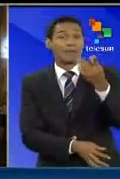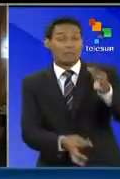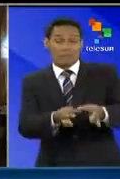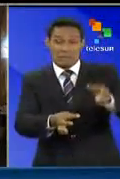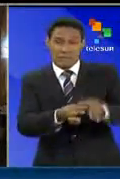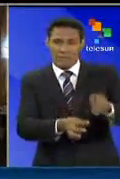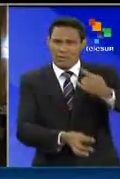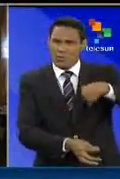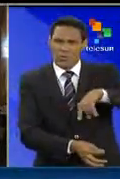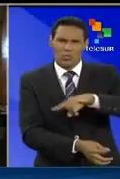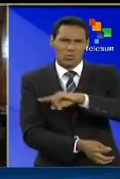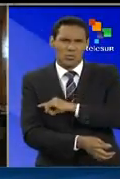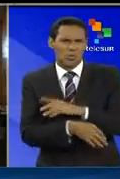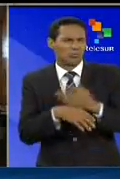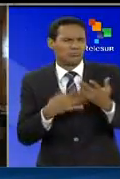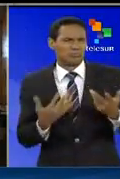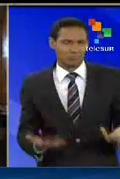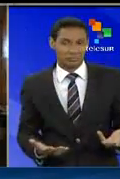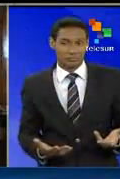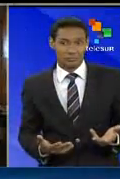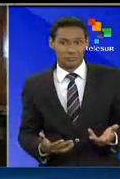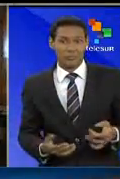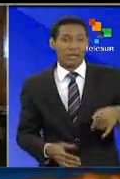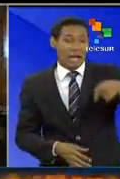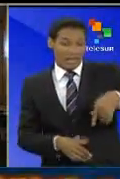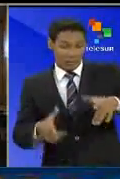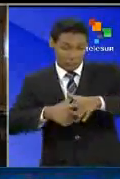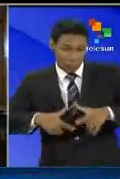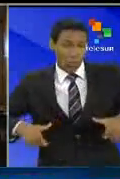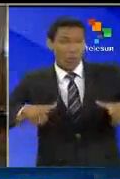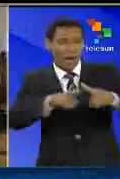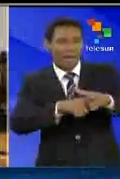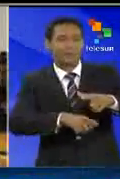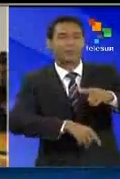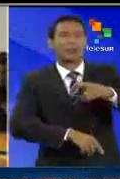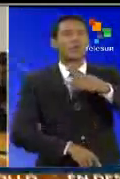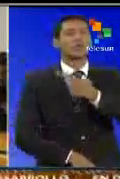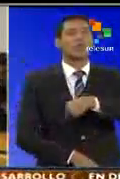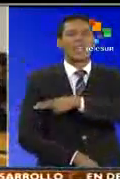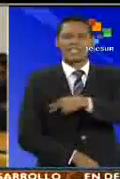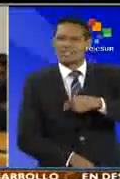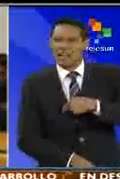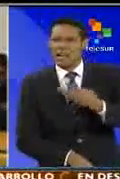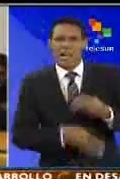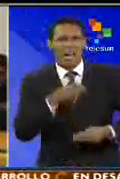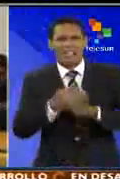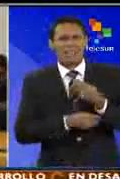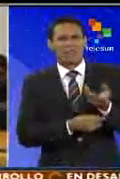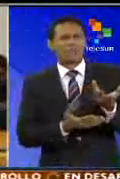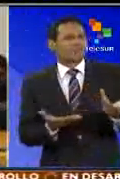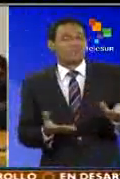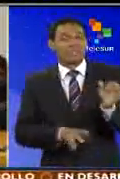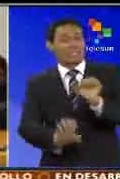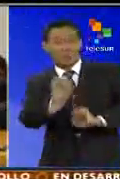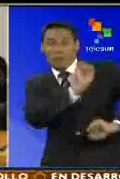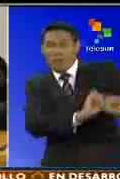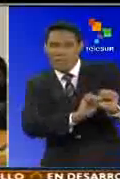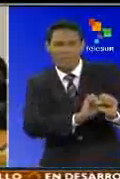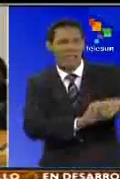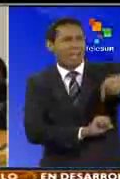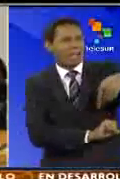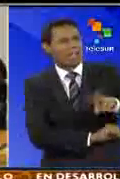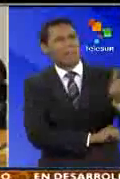hemos estado, pues, en esta instancia internacional llevando a cabo la defensa de los logros